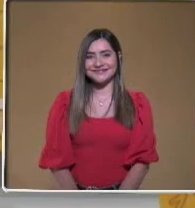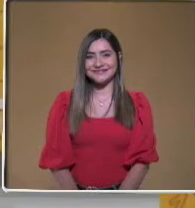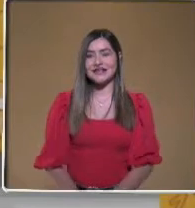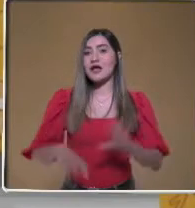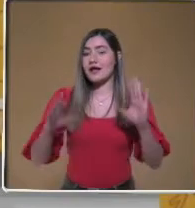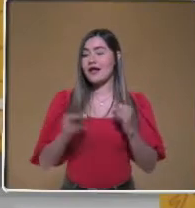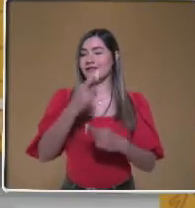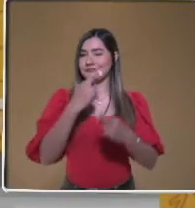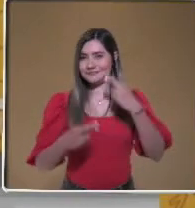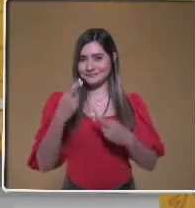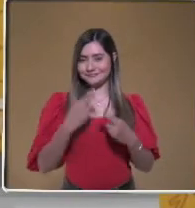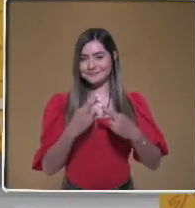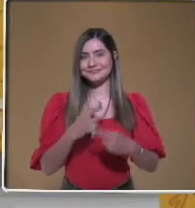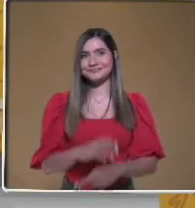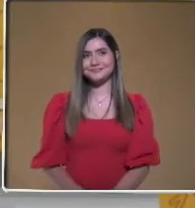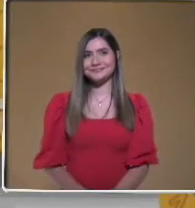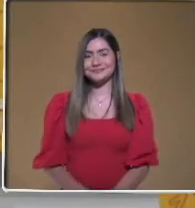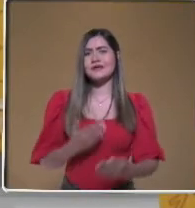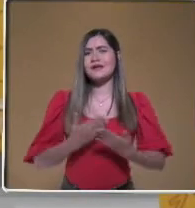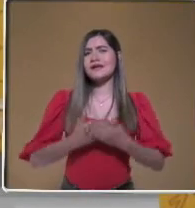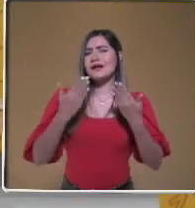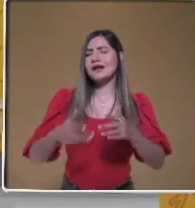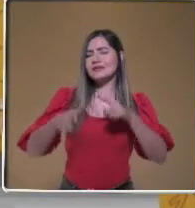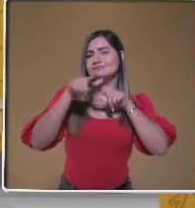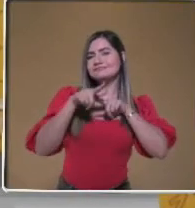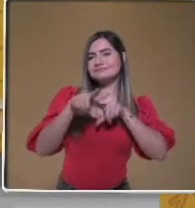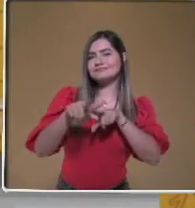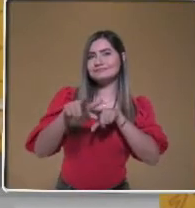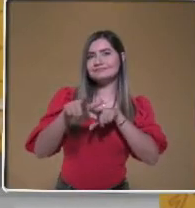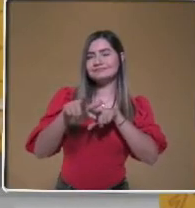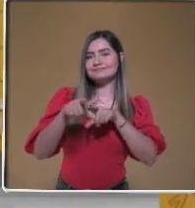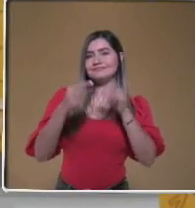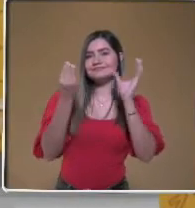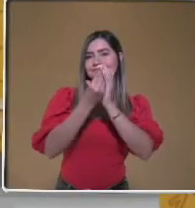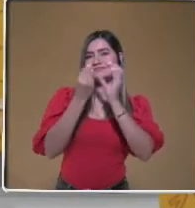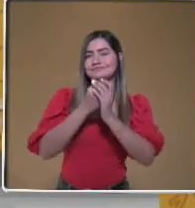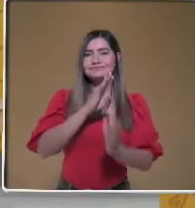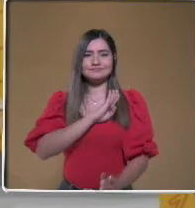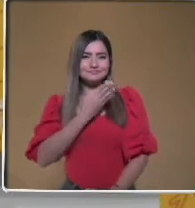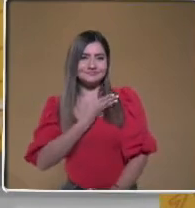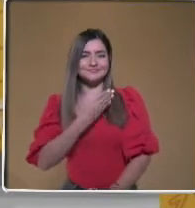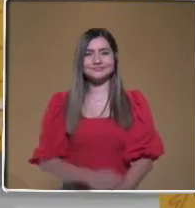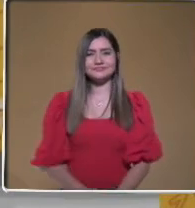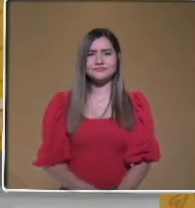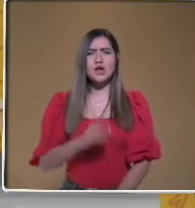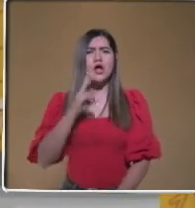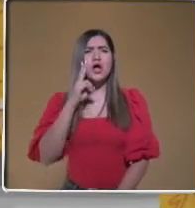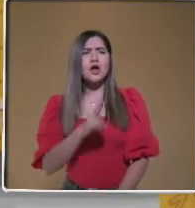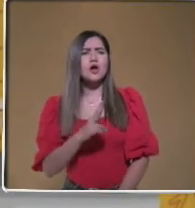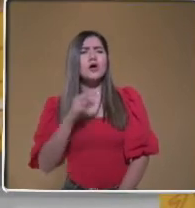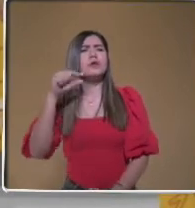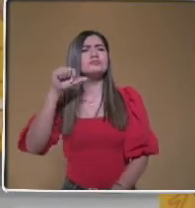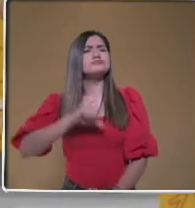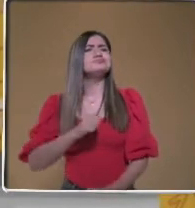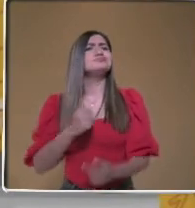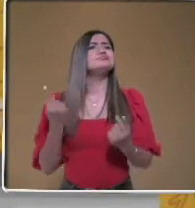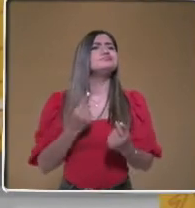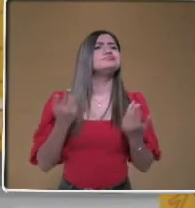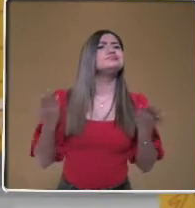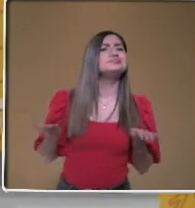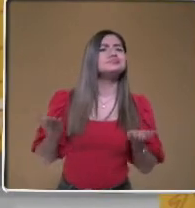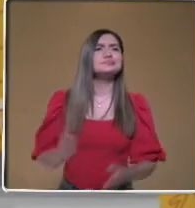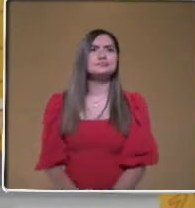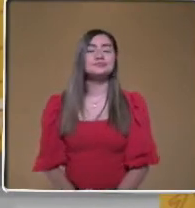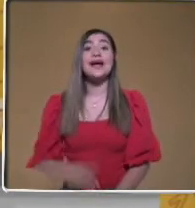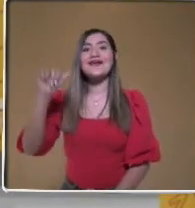Ya estamos de regreso, amiguitos. Y vamos a continuar con la clase de español. ¿Qué vamos a ver el día de hoy, maestra? Pues un tema muy